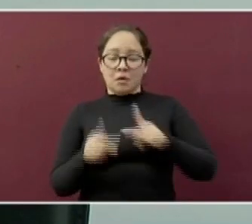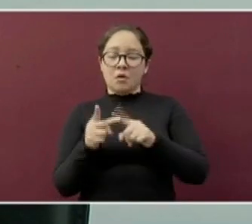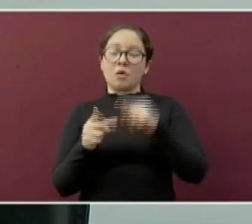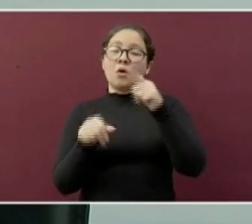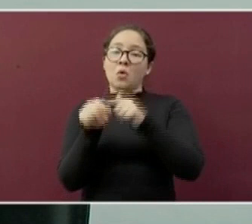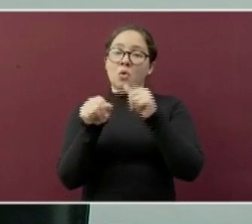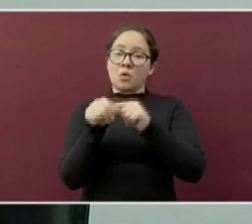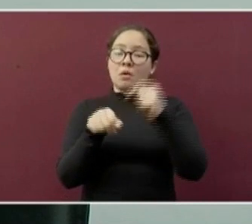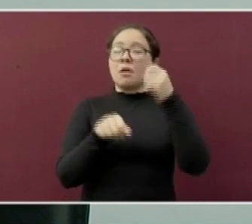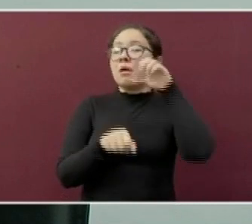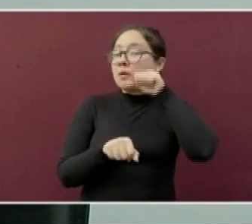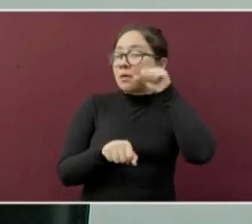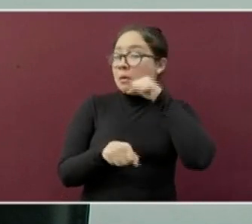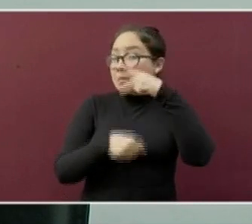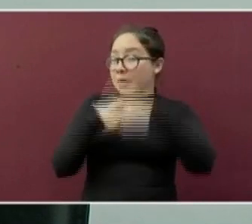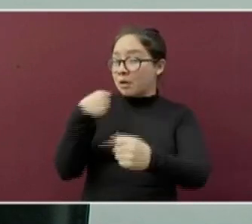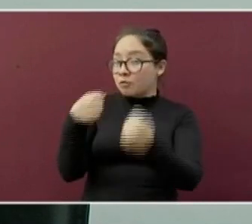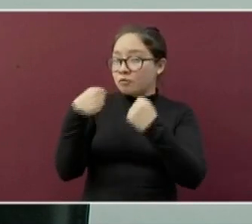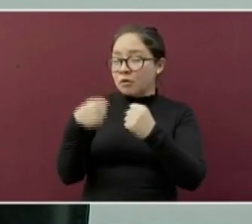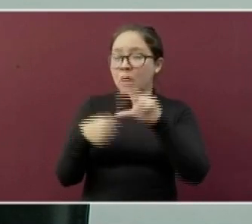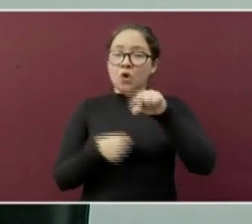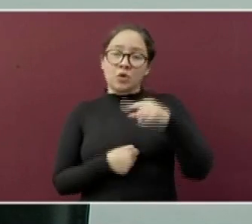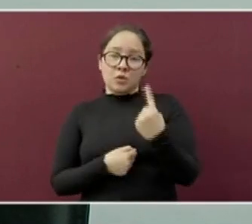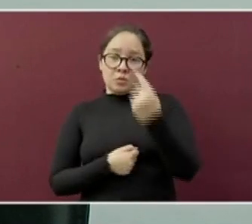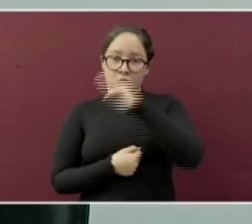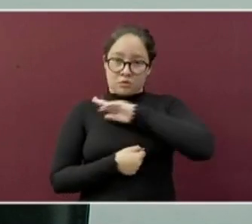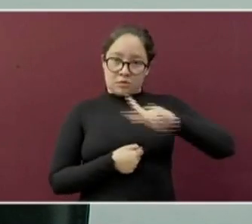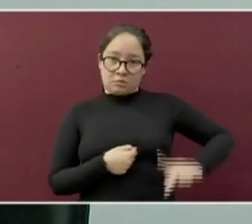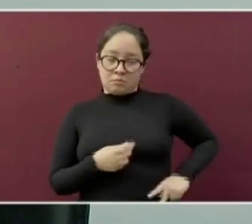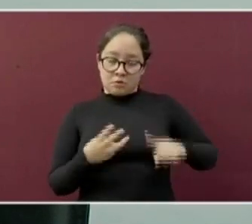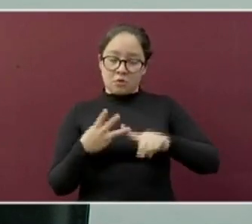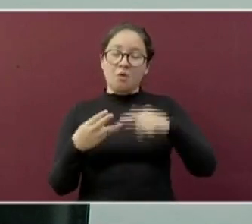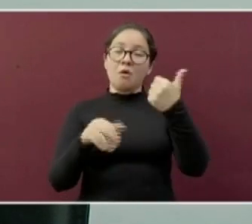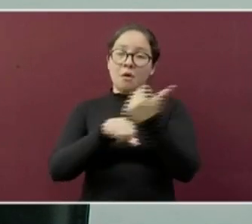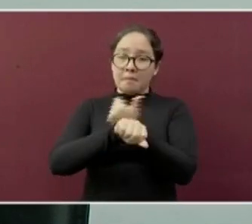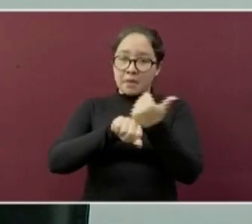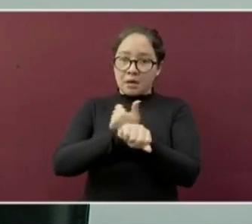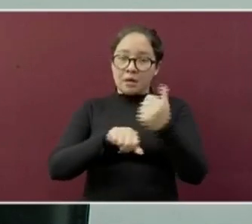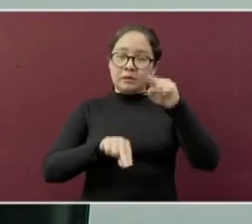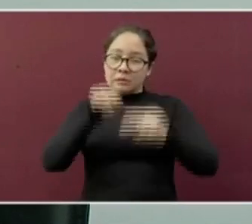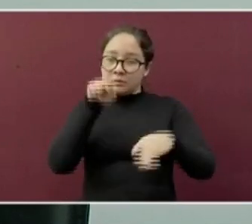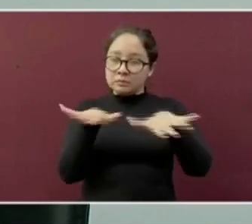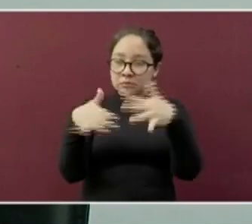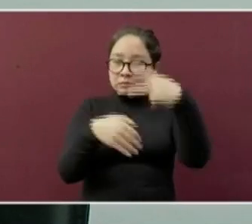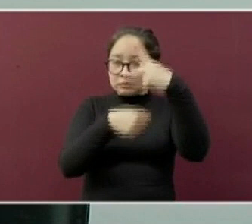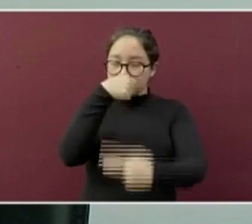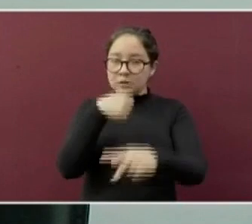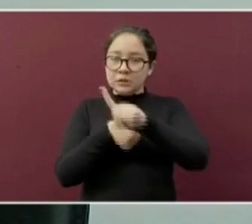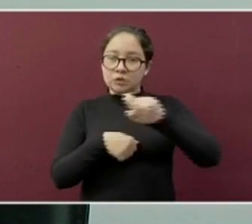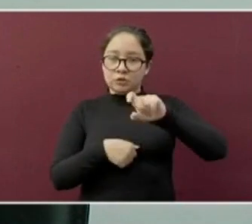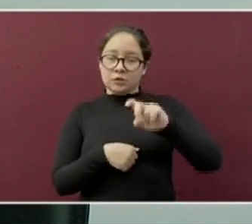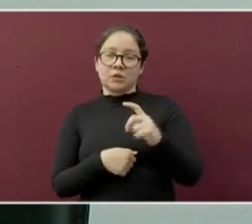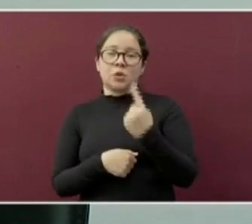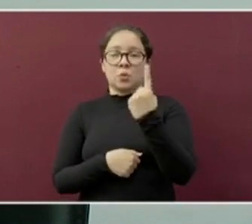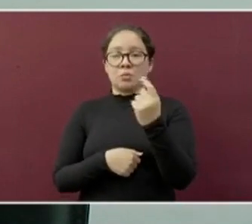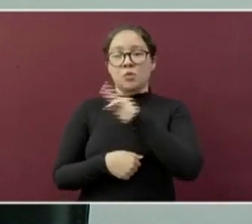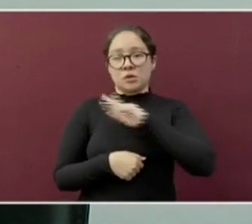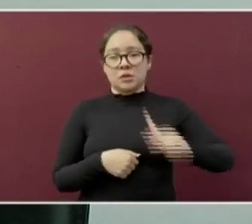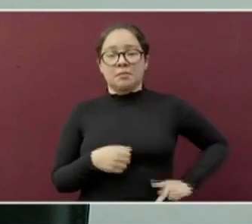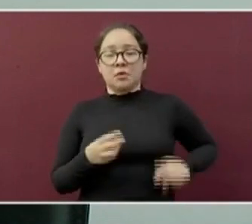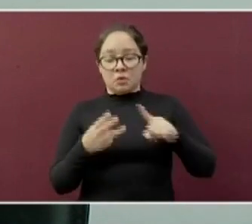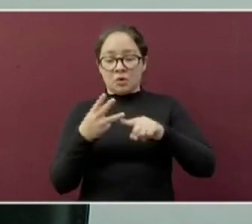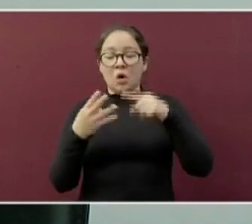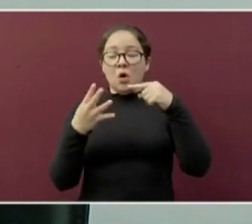naranja o riesgo alto se ubican 81 municipios. En amarillo o riesgo medio tenemos 131 municipios. Y en